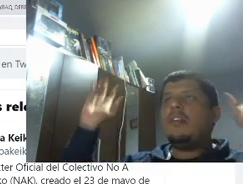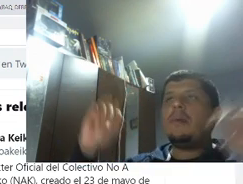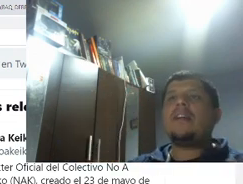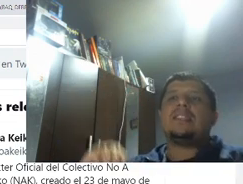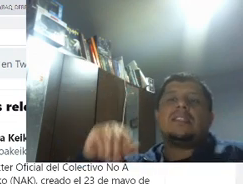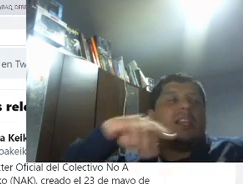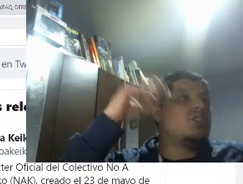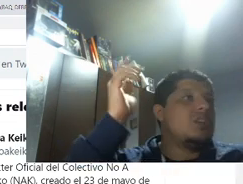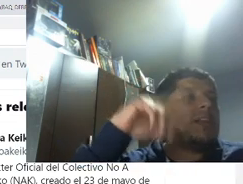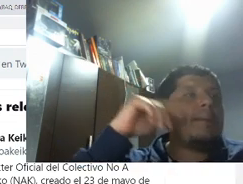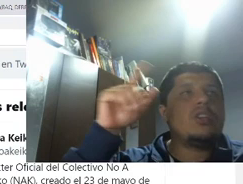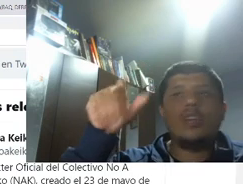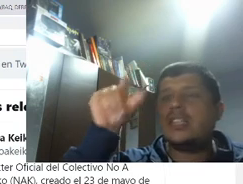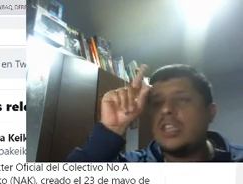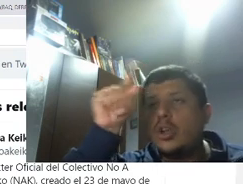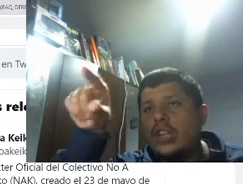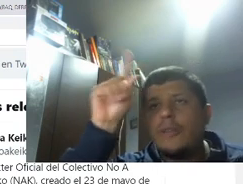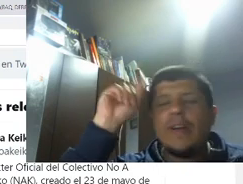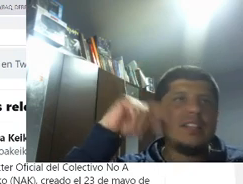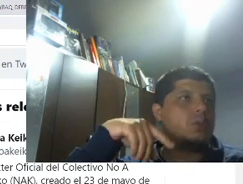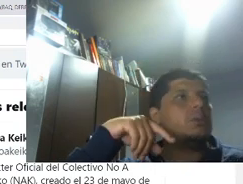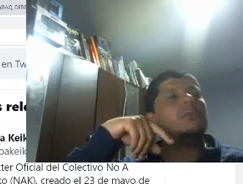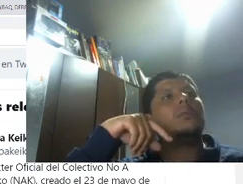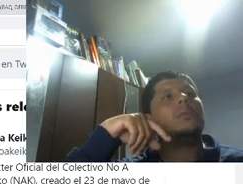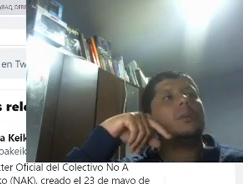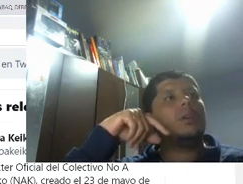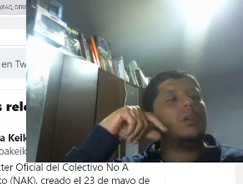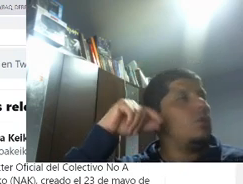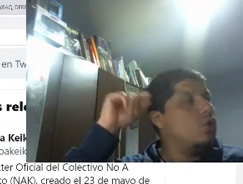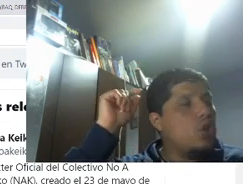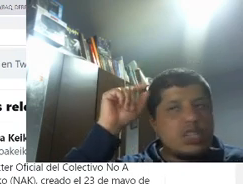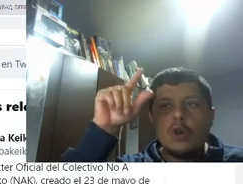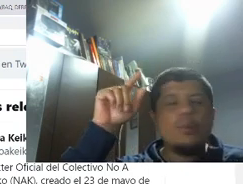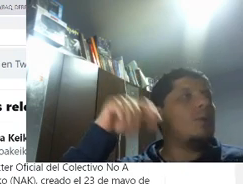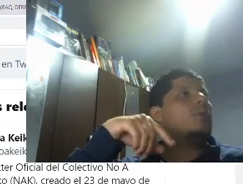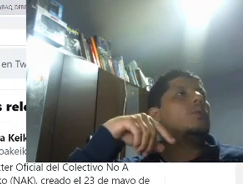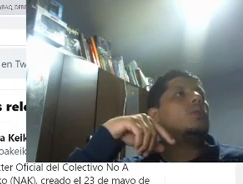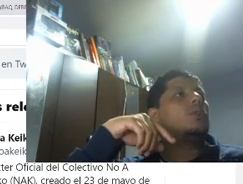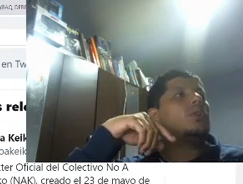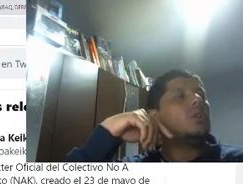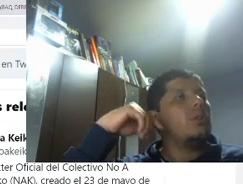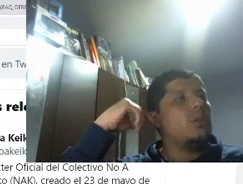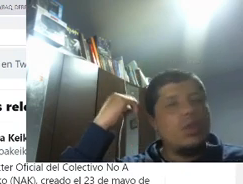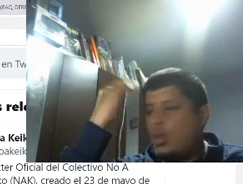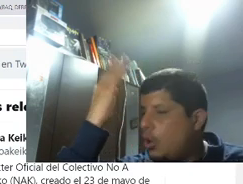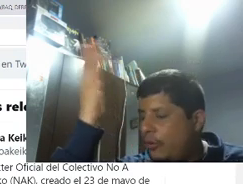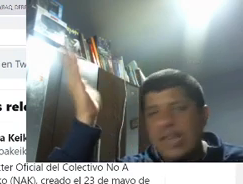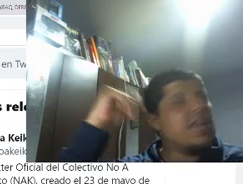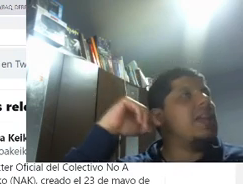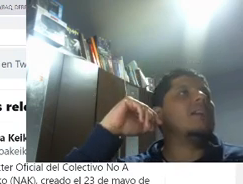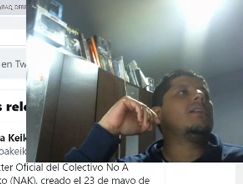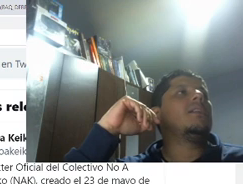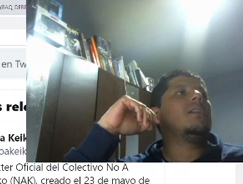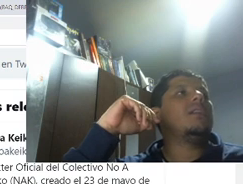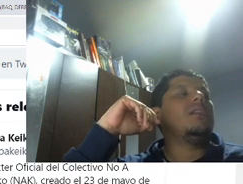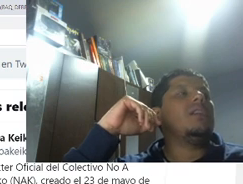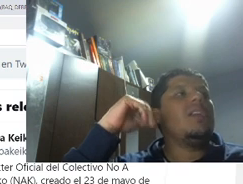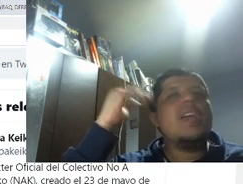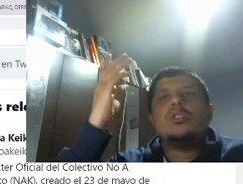lo de las firmas falsas. Y Rosa María Palacio le dice, señor, eso es falso. No se comprobó. No fue así.